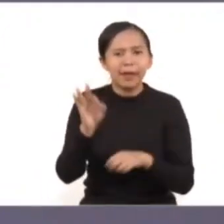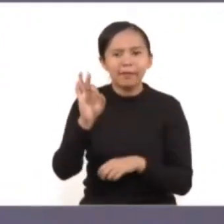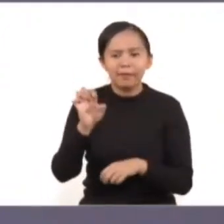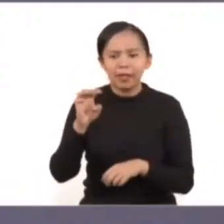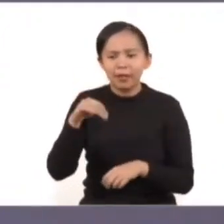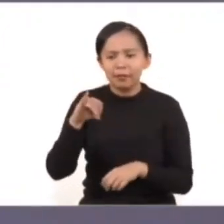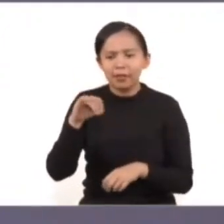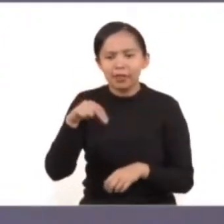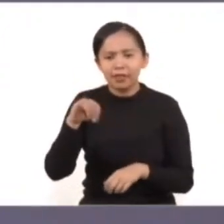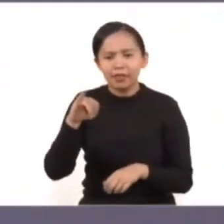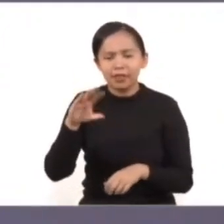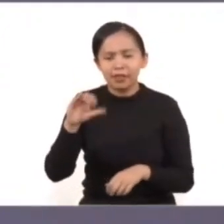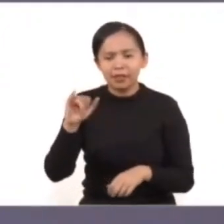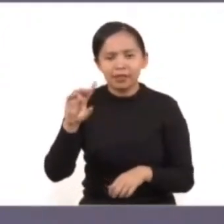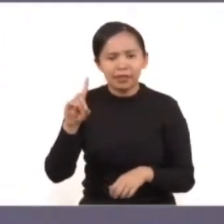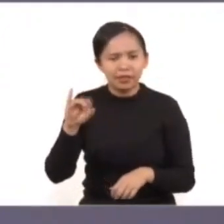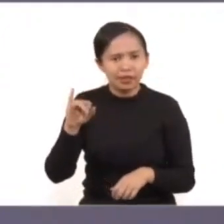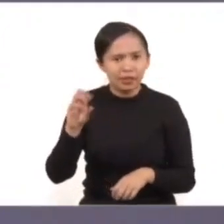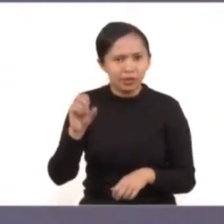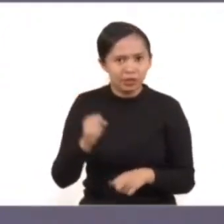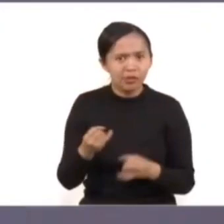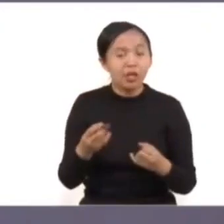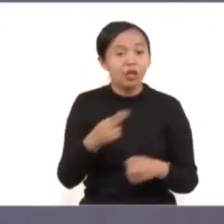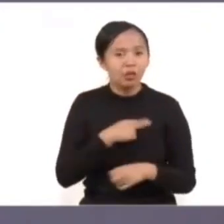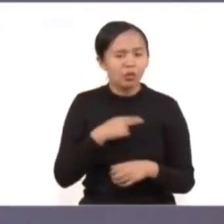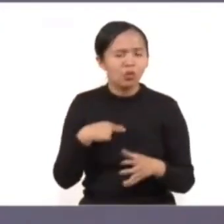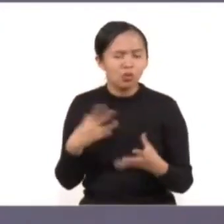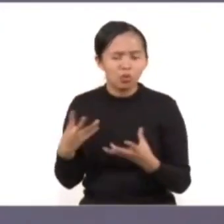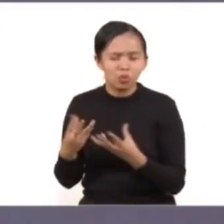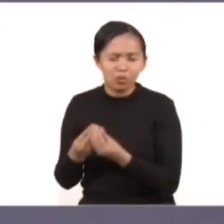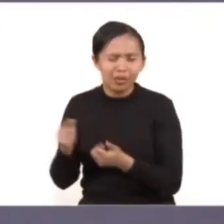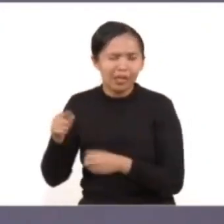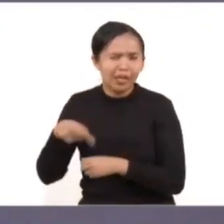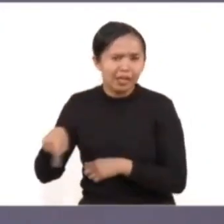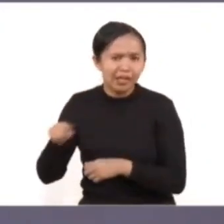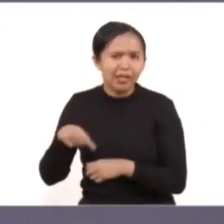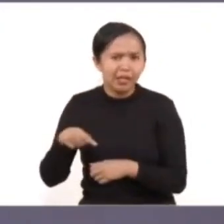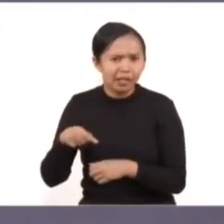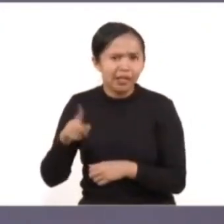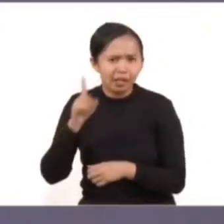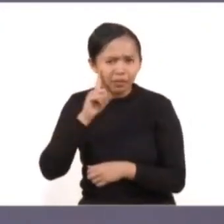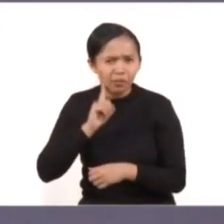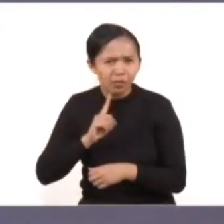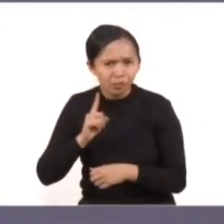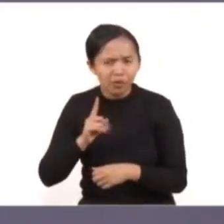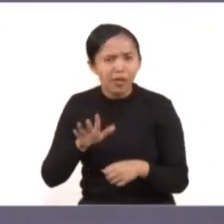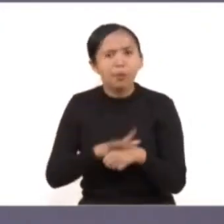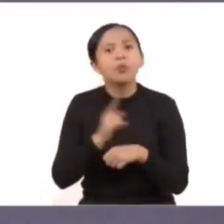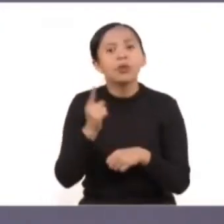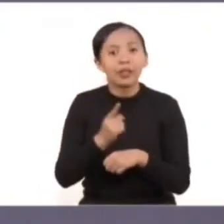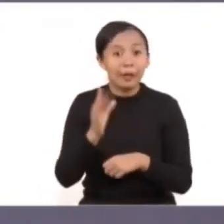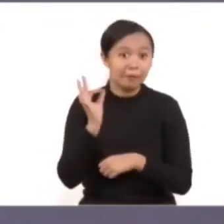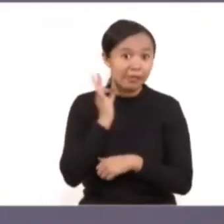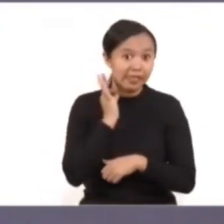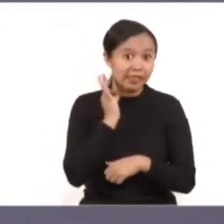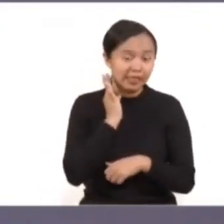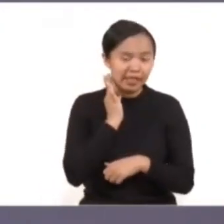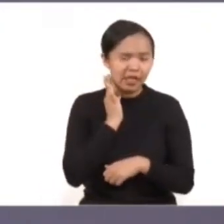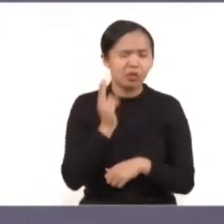porque nos pusimos del lado de la víctima, no de las estadísticas, porque para esta fiscalía